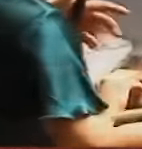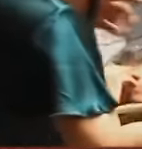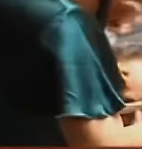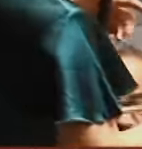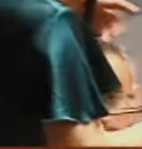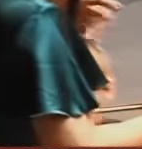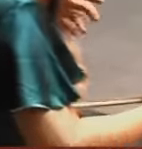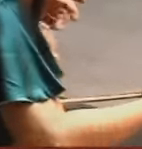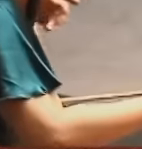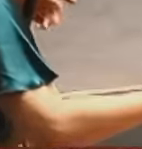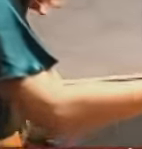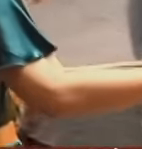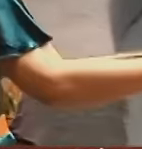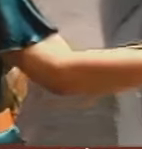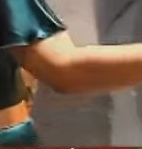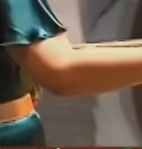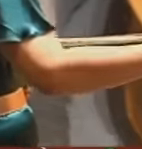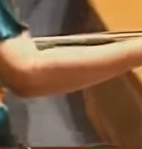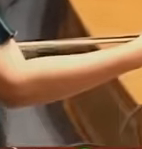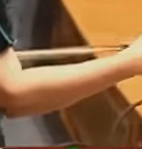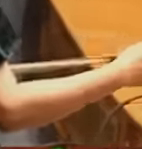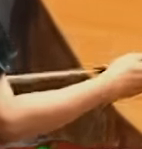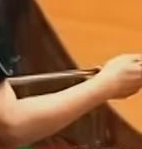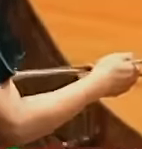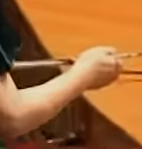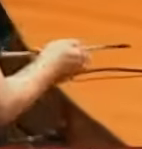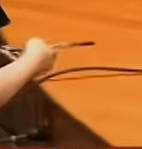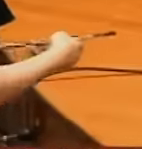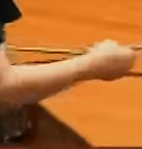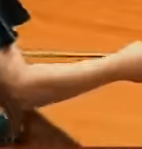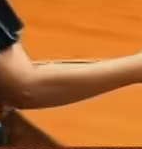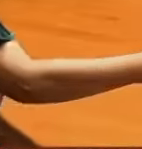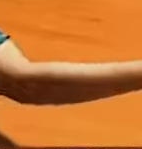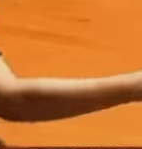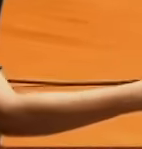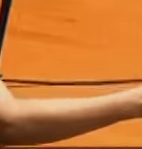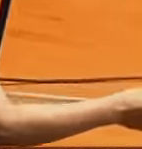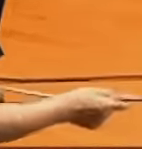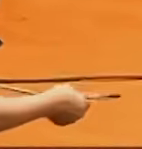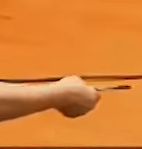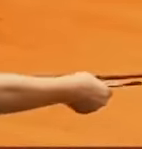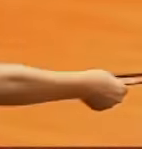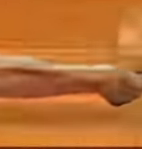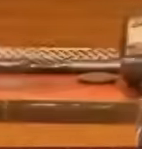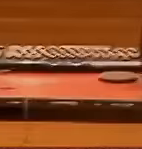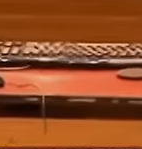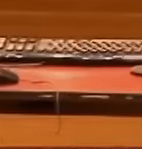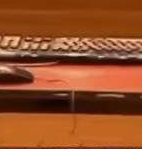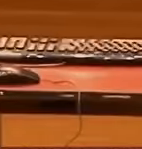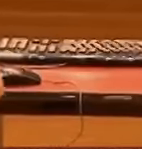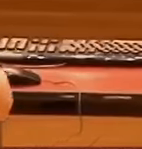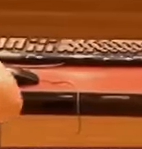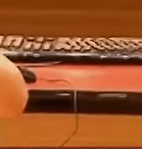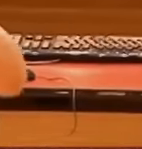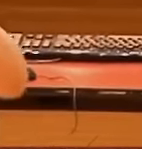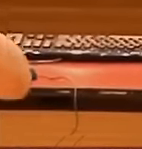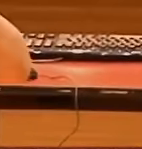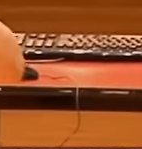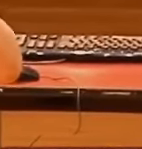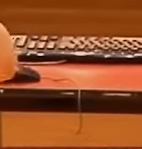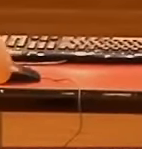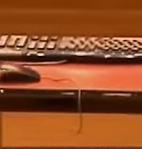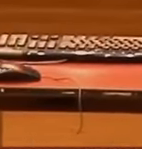Xiaowi Es la única solista china Que lo ha interpretado En las más prestigiosas Orquestas, festivales Y salas del mundo También es